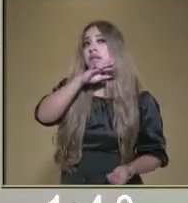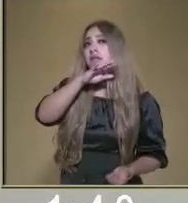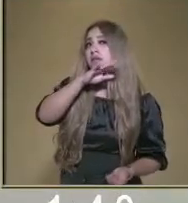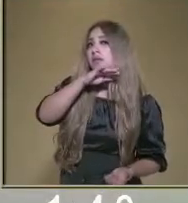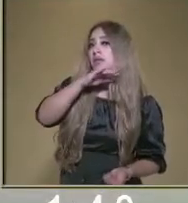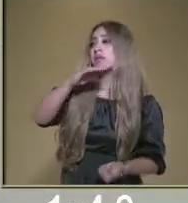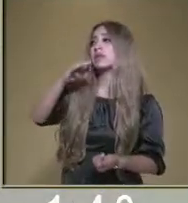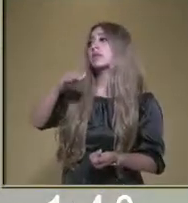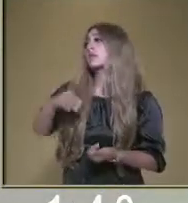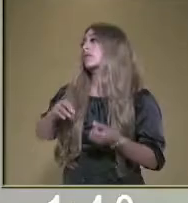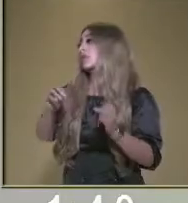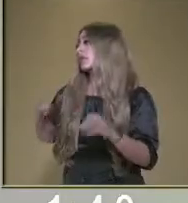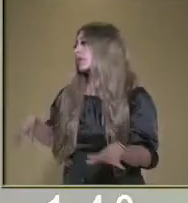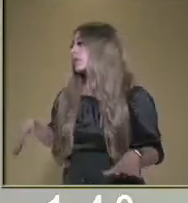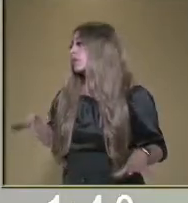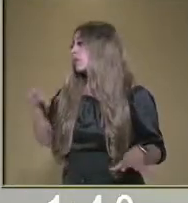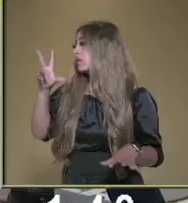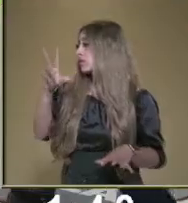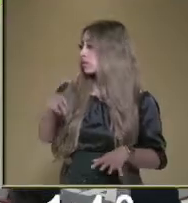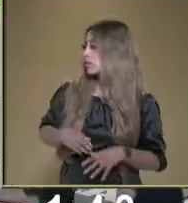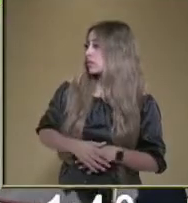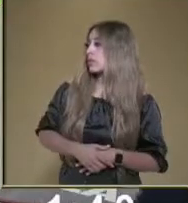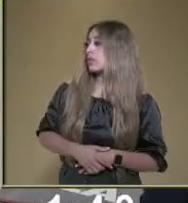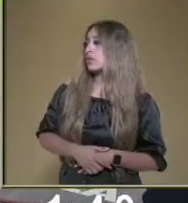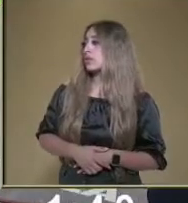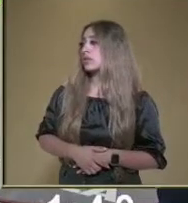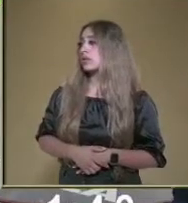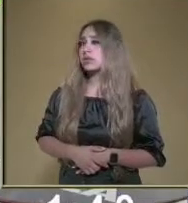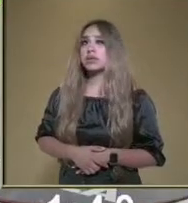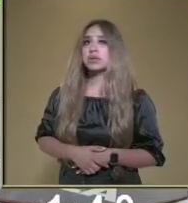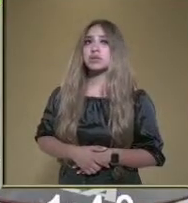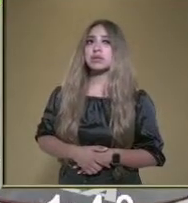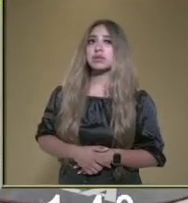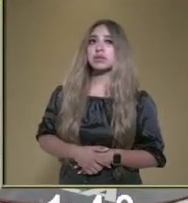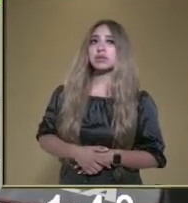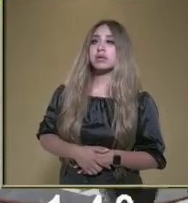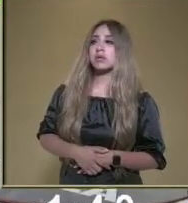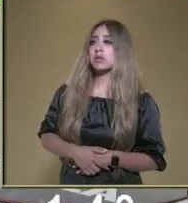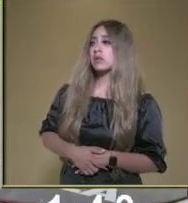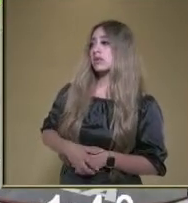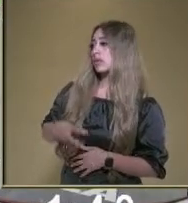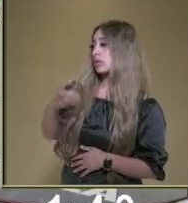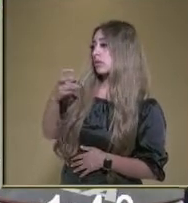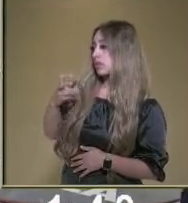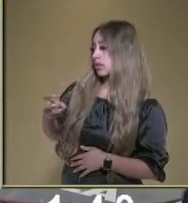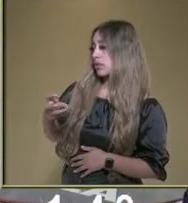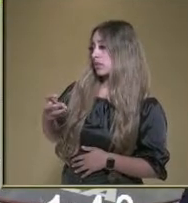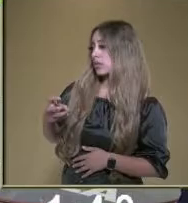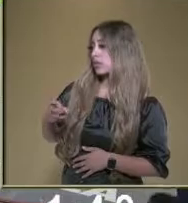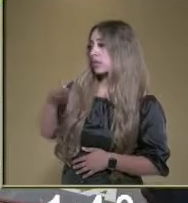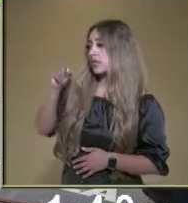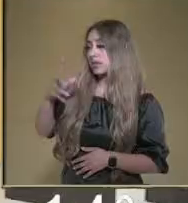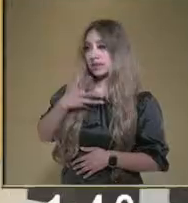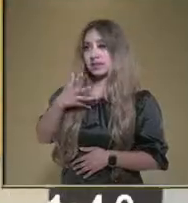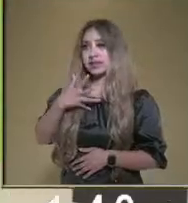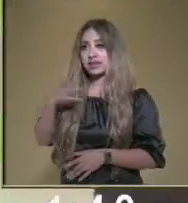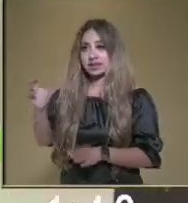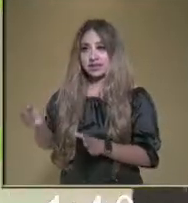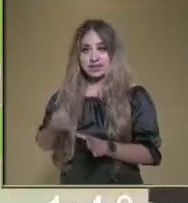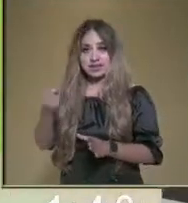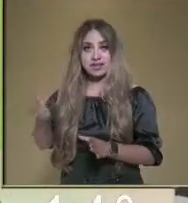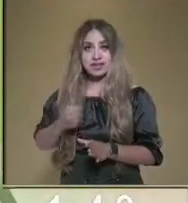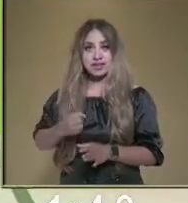suelo, va en un bote. Mira, aquí tiene para que barra también. No, no, prefiero